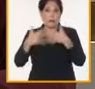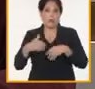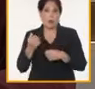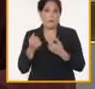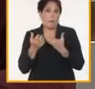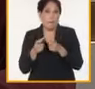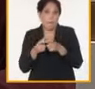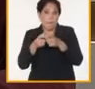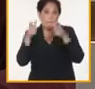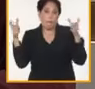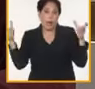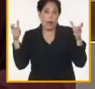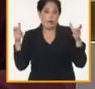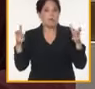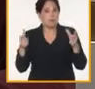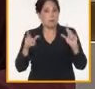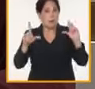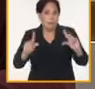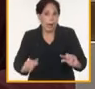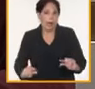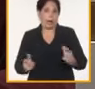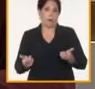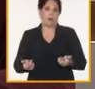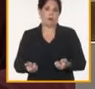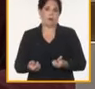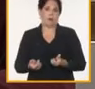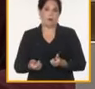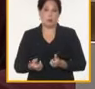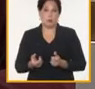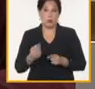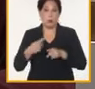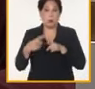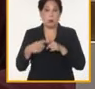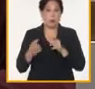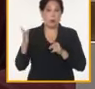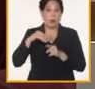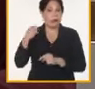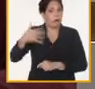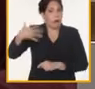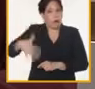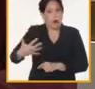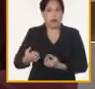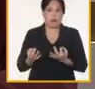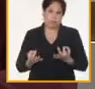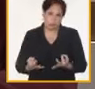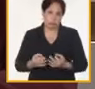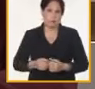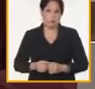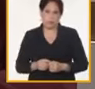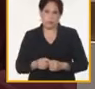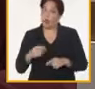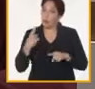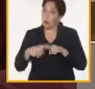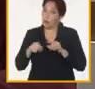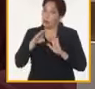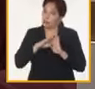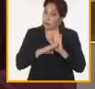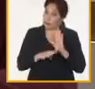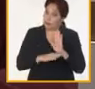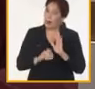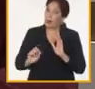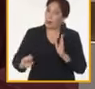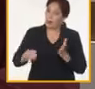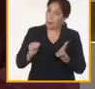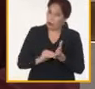necesariamente los precios deben de bajar entonces además de todas las otras medidas que tenemos que